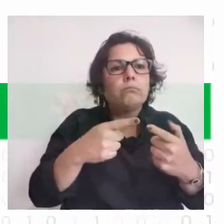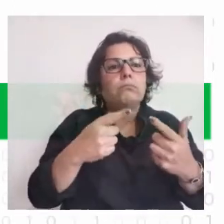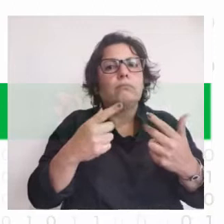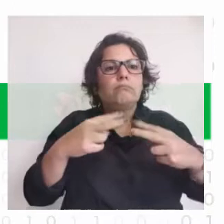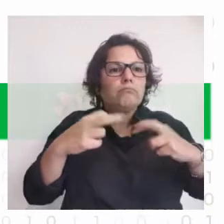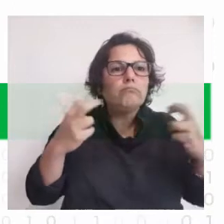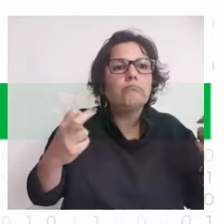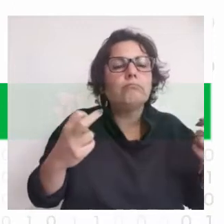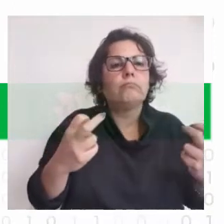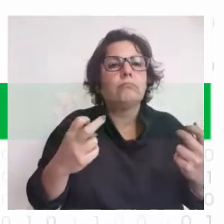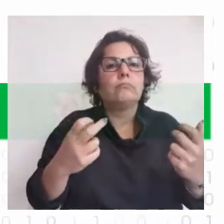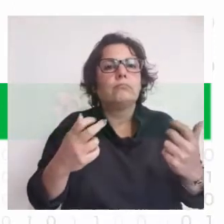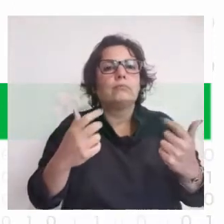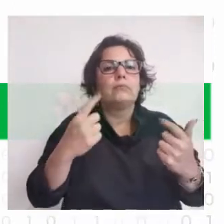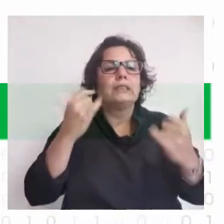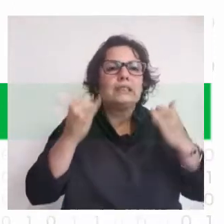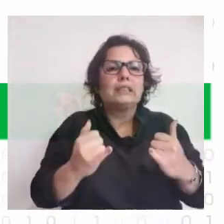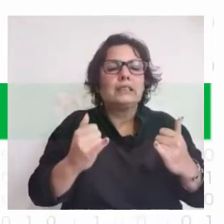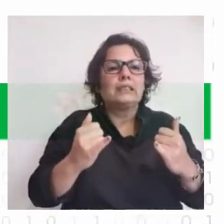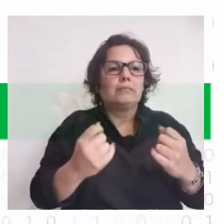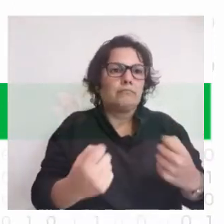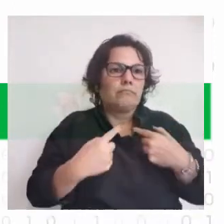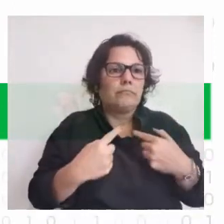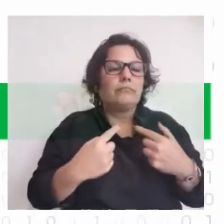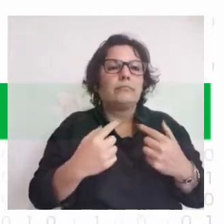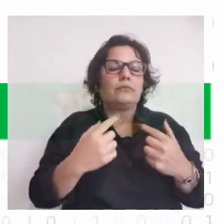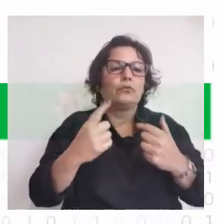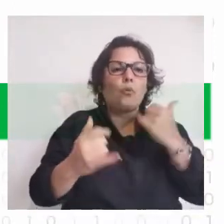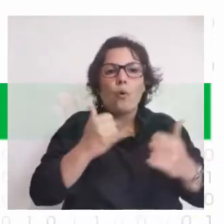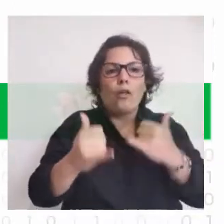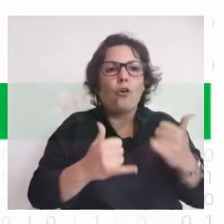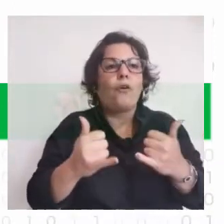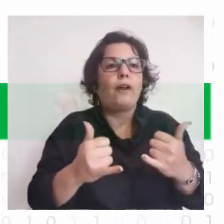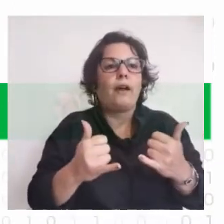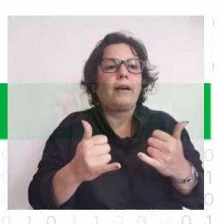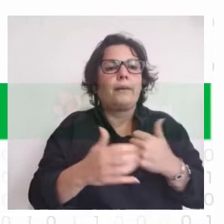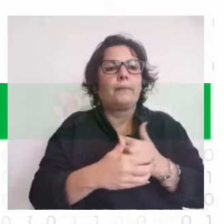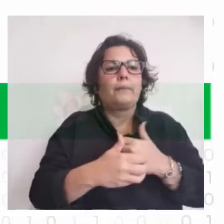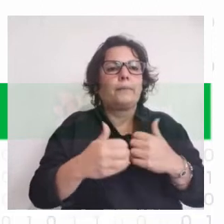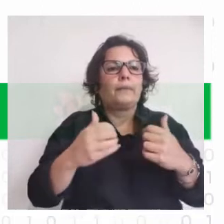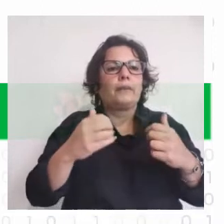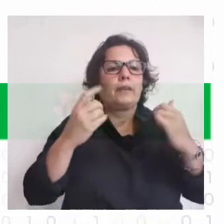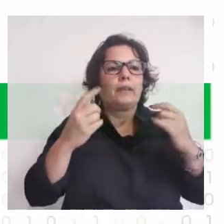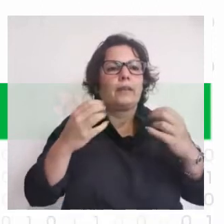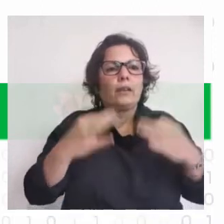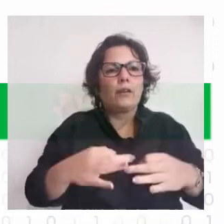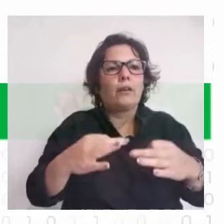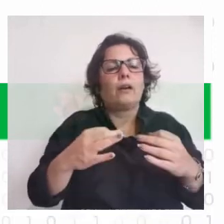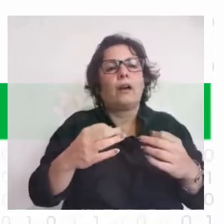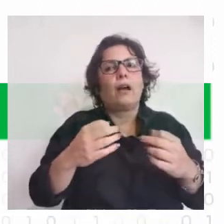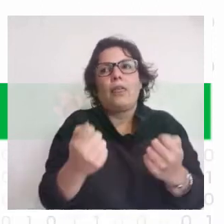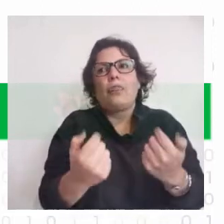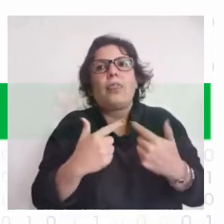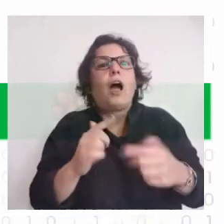del rival y de las propias jugadoras del cuadro, lo cual nos lleva a